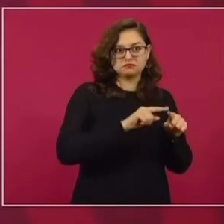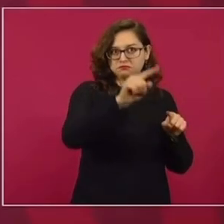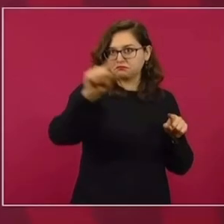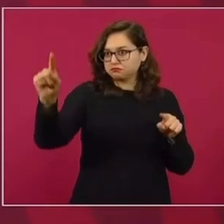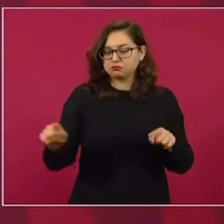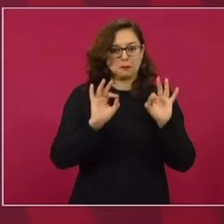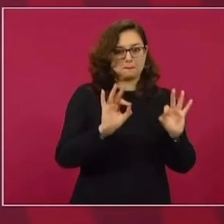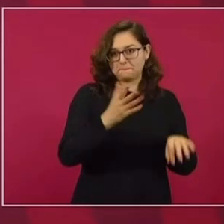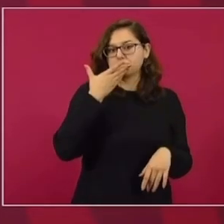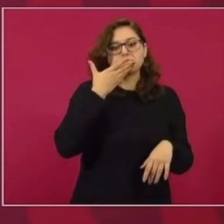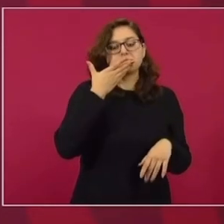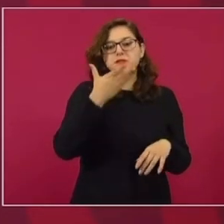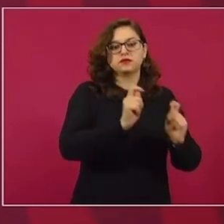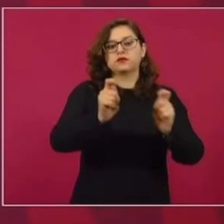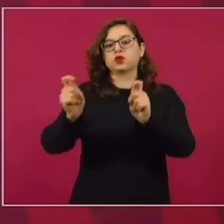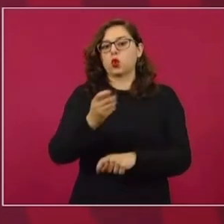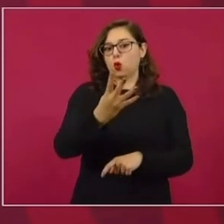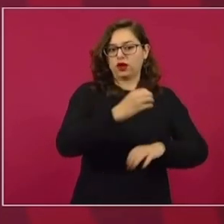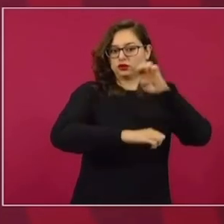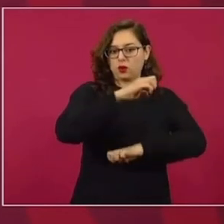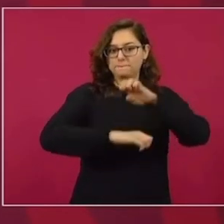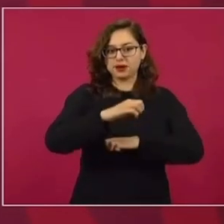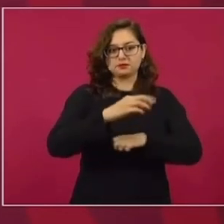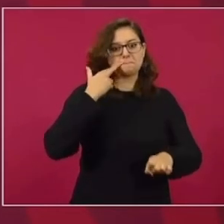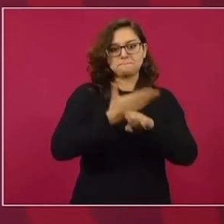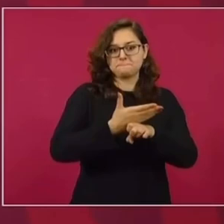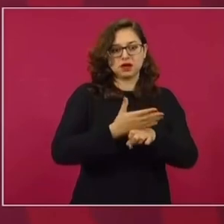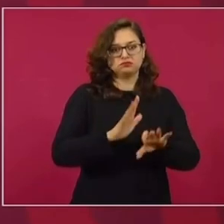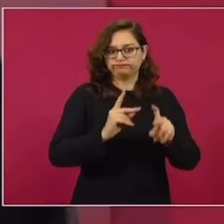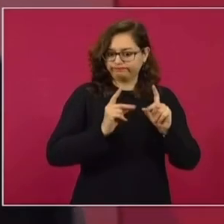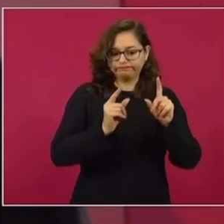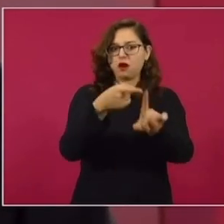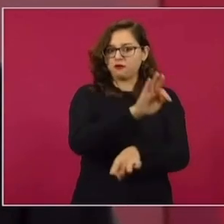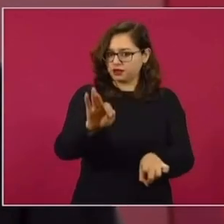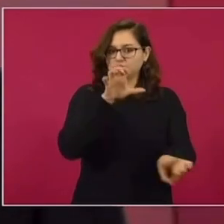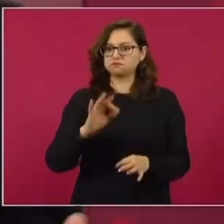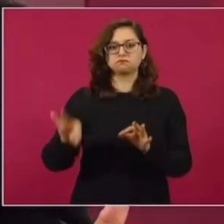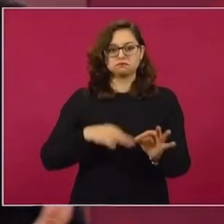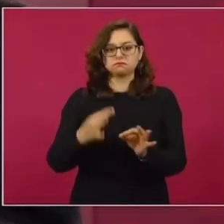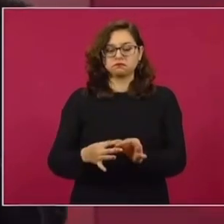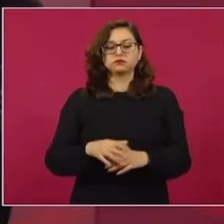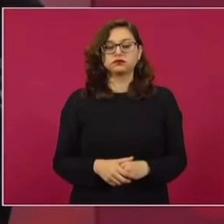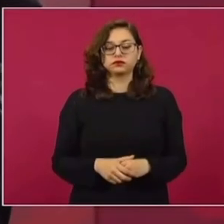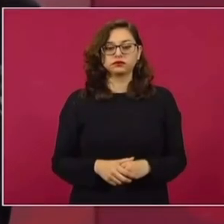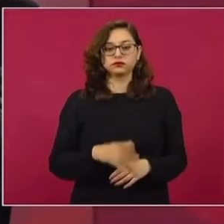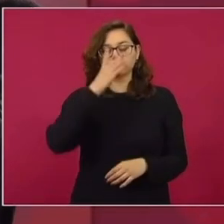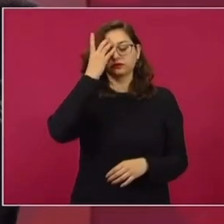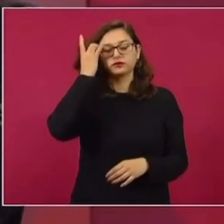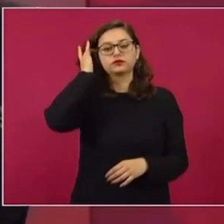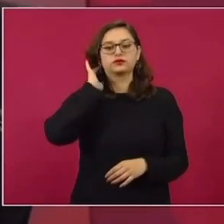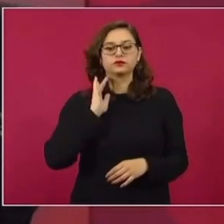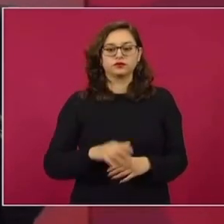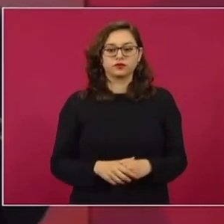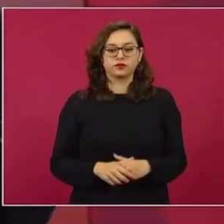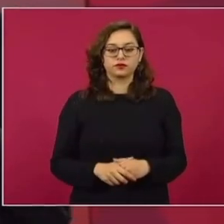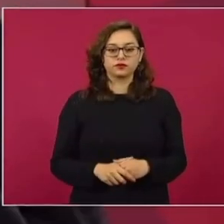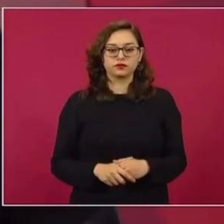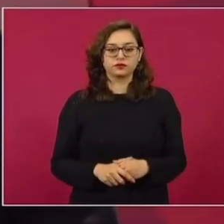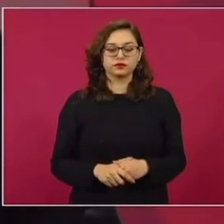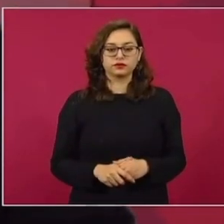bien. Las cuatro empresas están comprometidas a cumplir en tiempo. Y se hizo el cambio porque